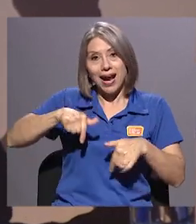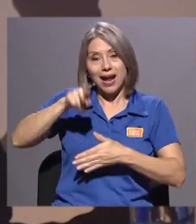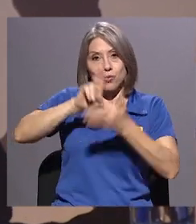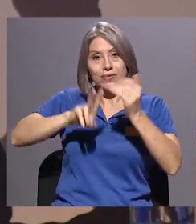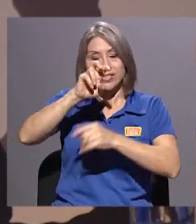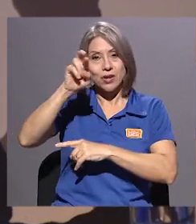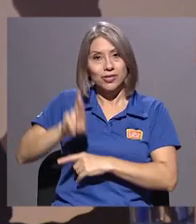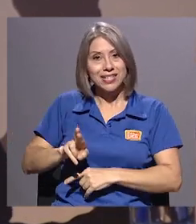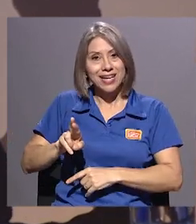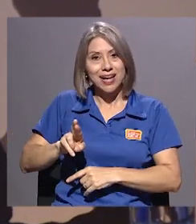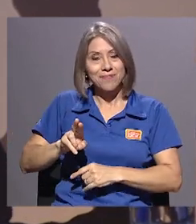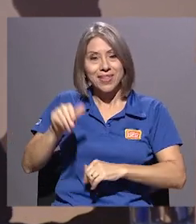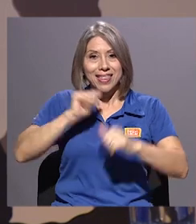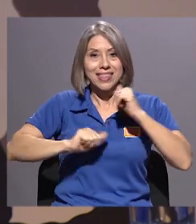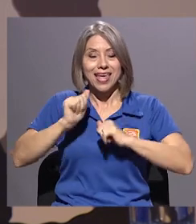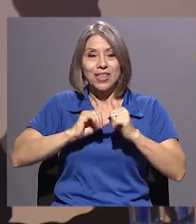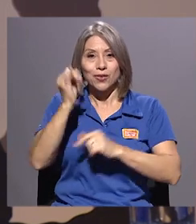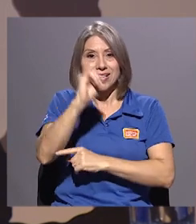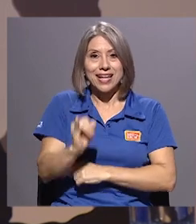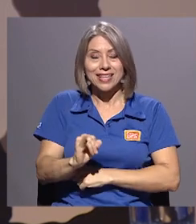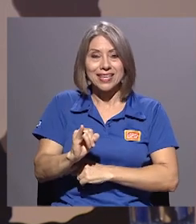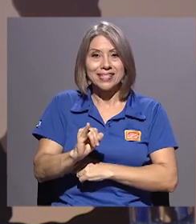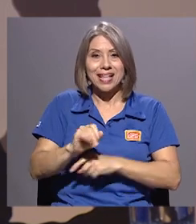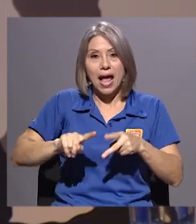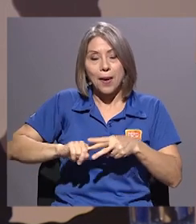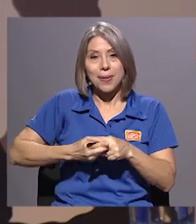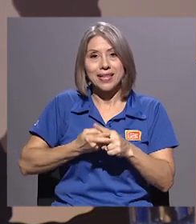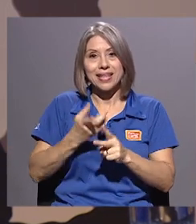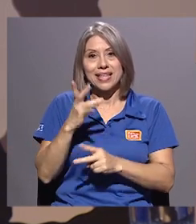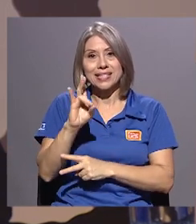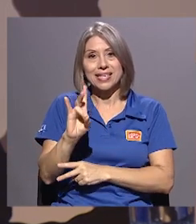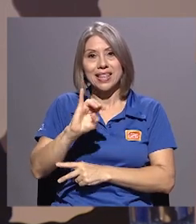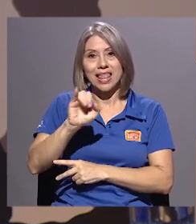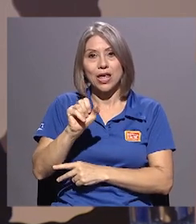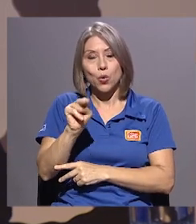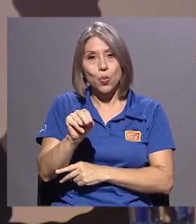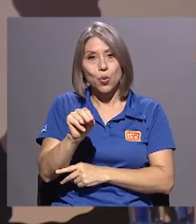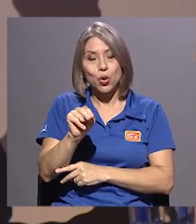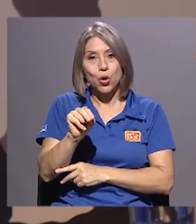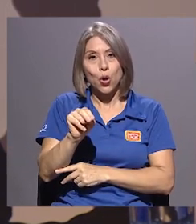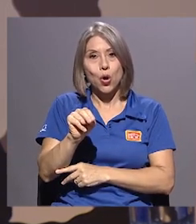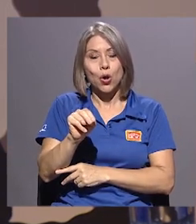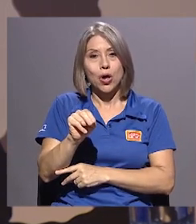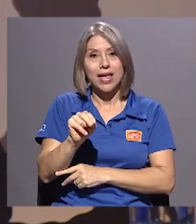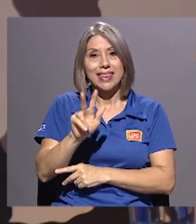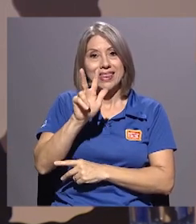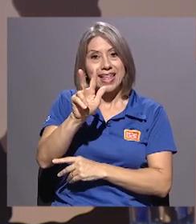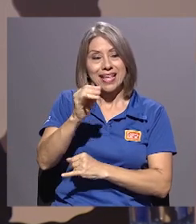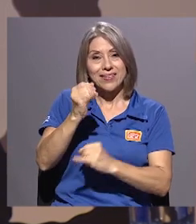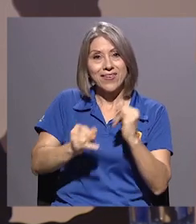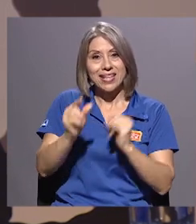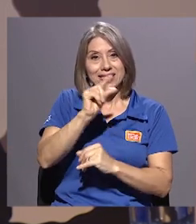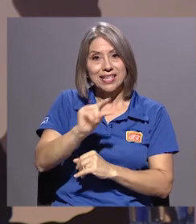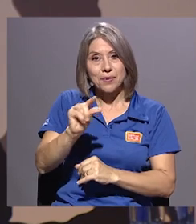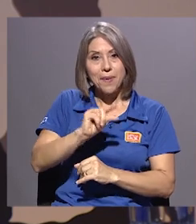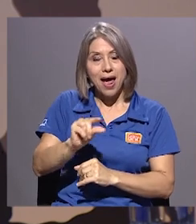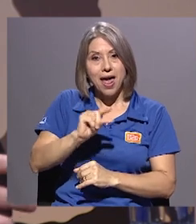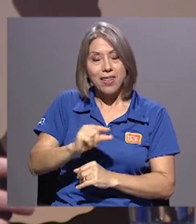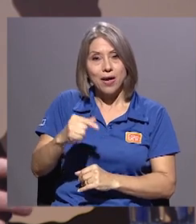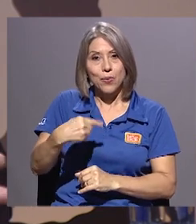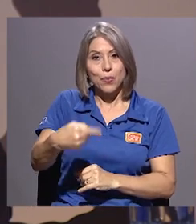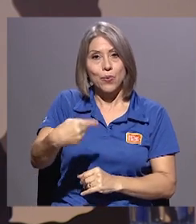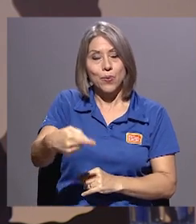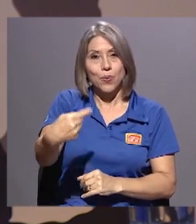Rica en el Teatro de las Artes a partir del 7 de junio y por tres fines de semana consecutivos.